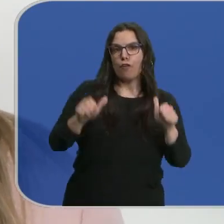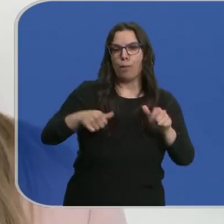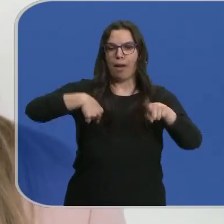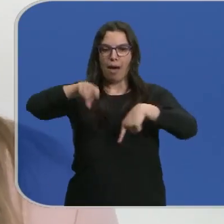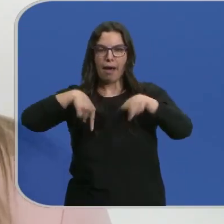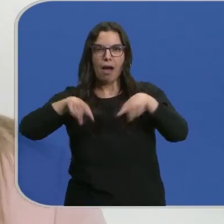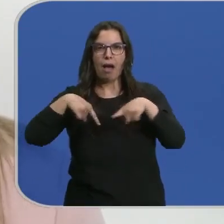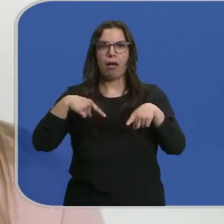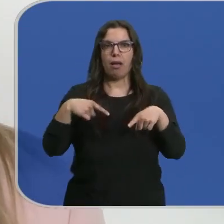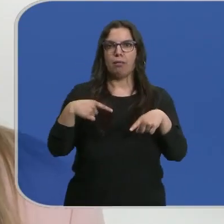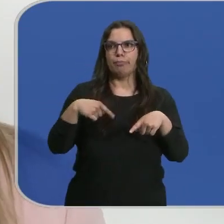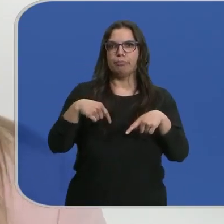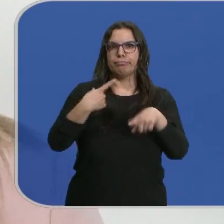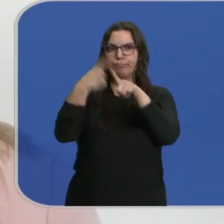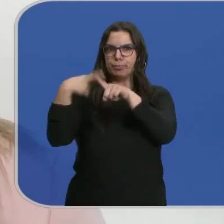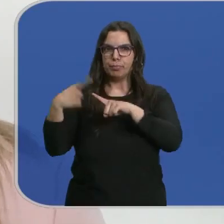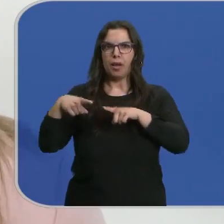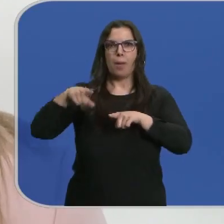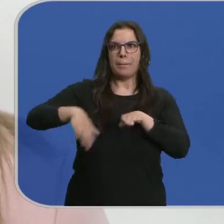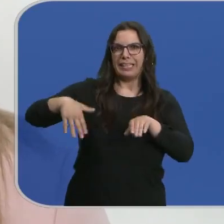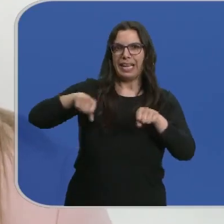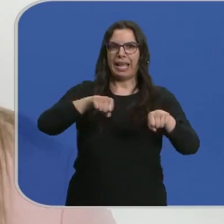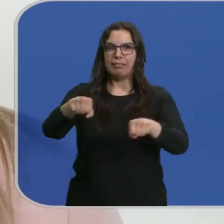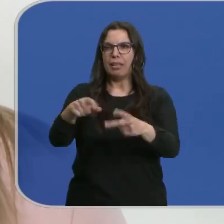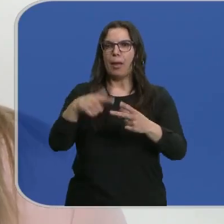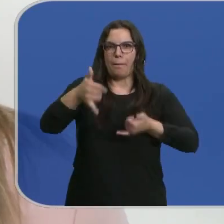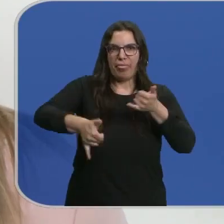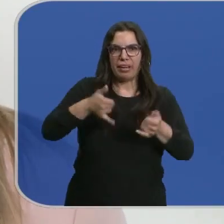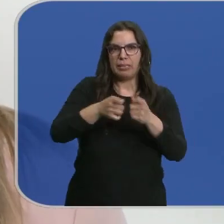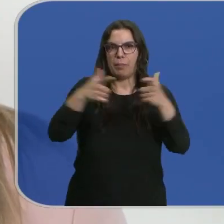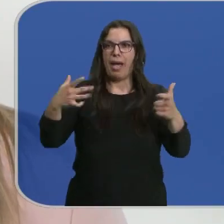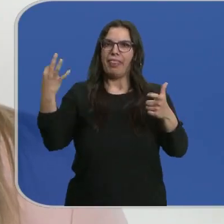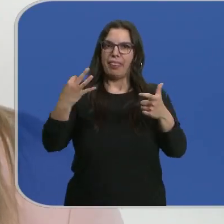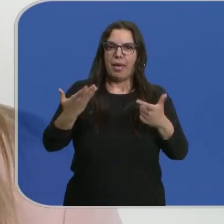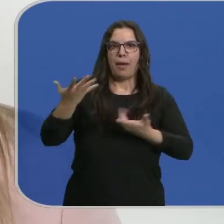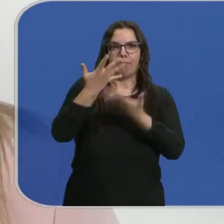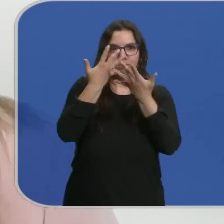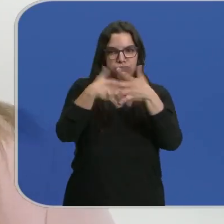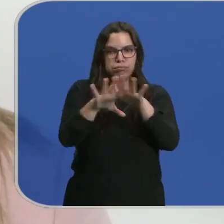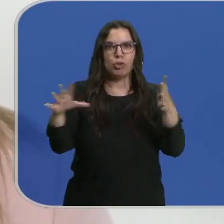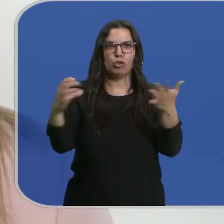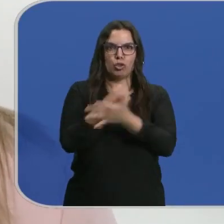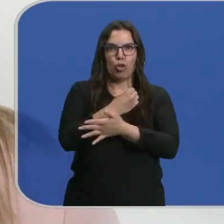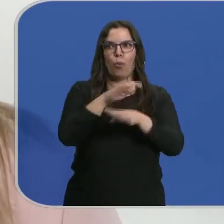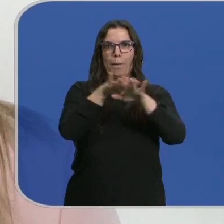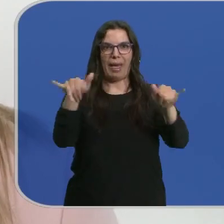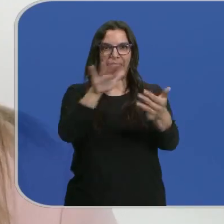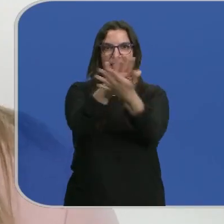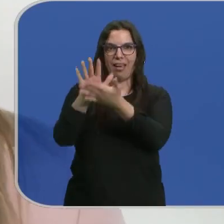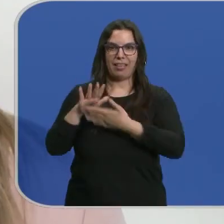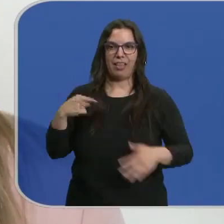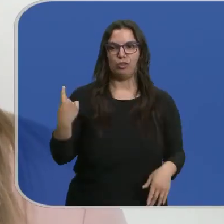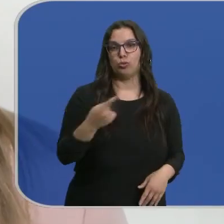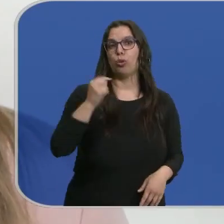movilidad, patinetes, cada vez más bicicletas y tiene que haber una convivencia pacífica. para esta convivencia pacífica lo